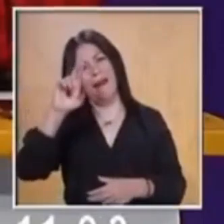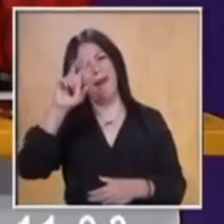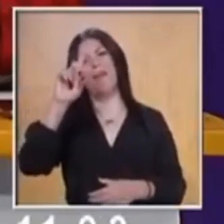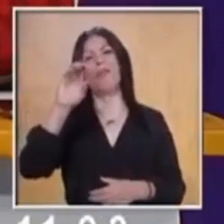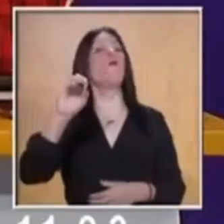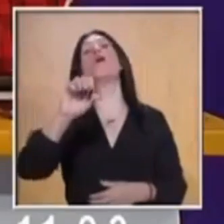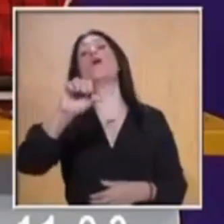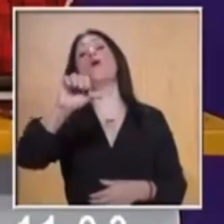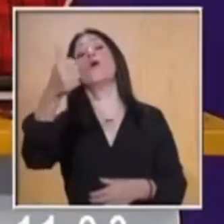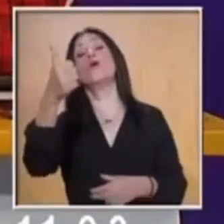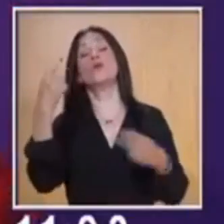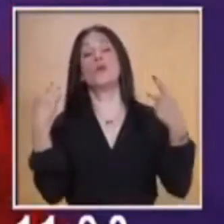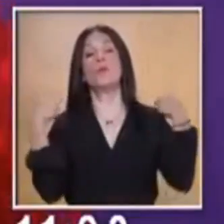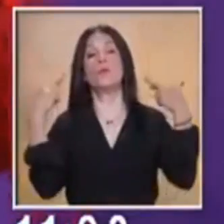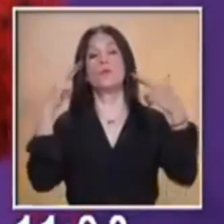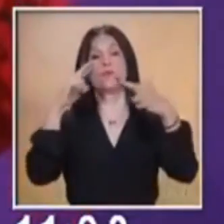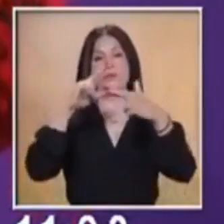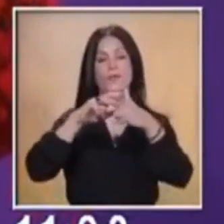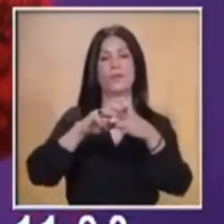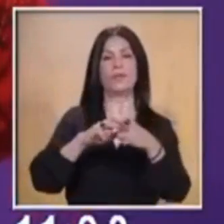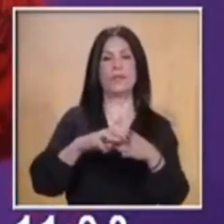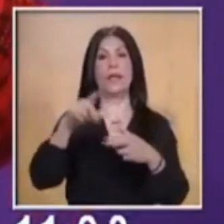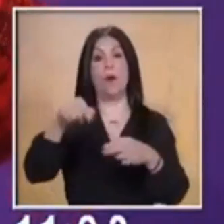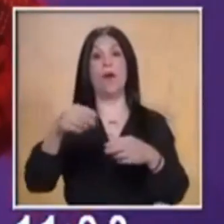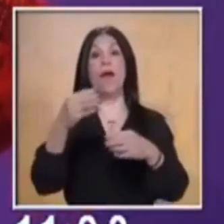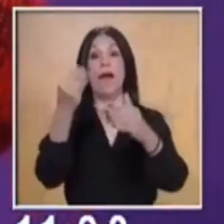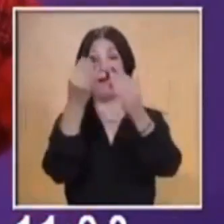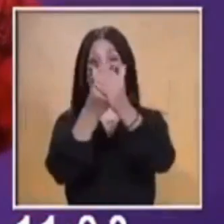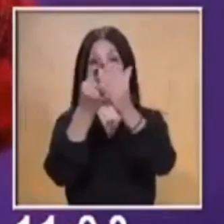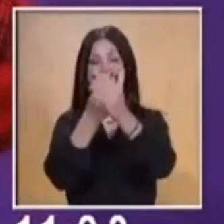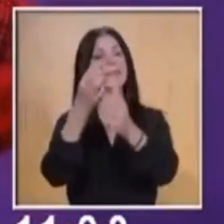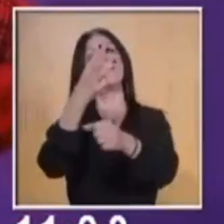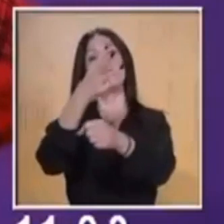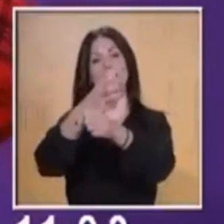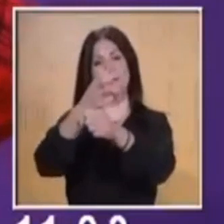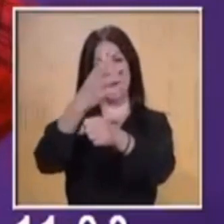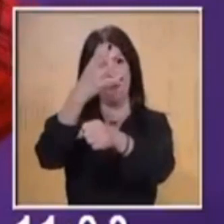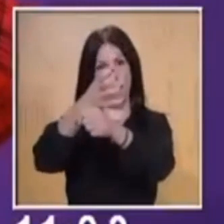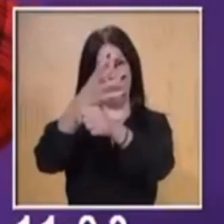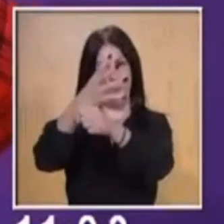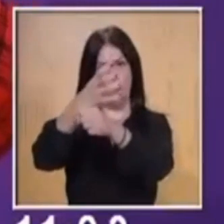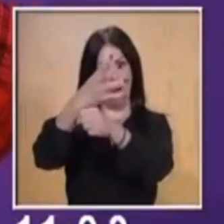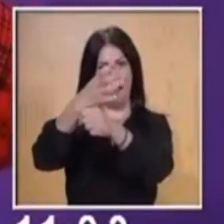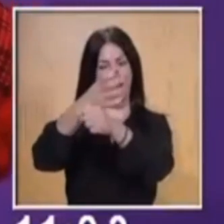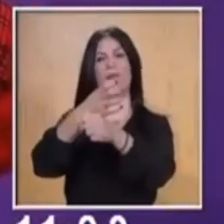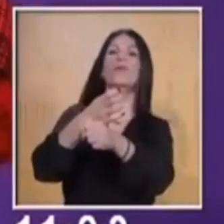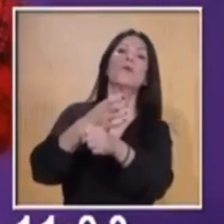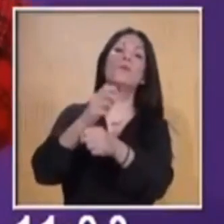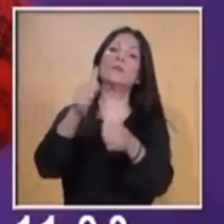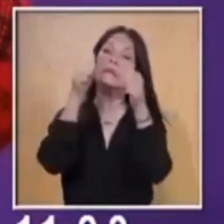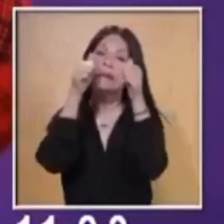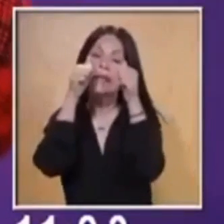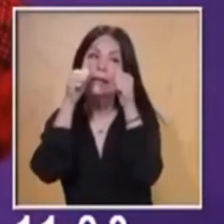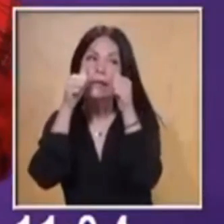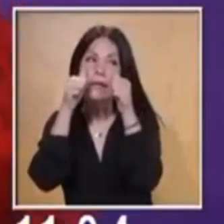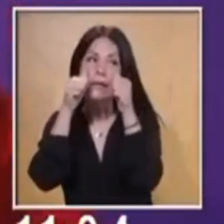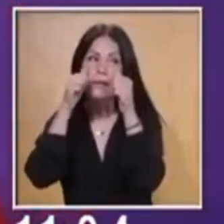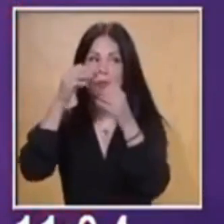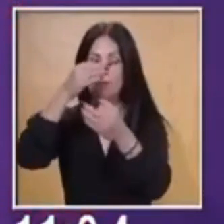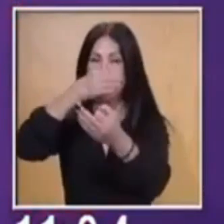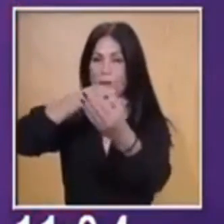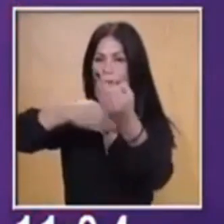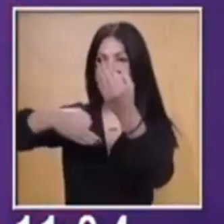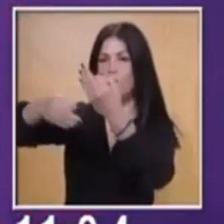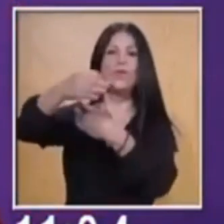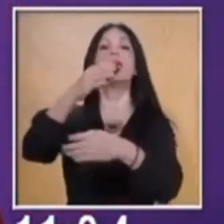Pues nuevamente estamos en una clase más para tercero y cuarto grado de primaria, para que pongan muchísima atención a todos los contenidos que vamos a